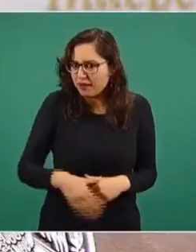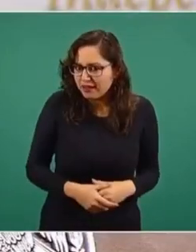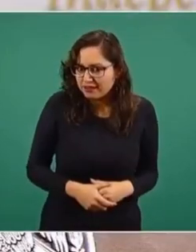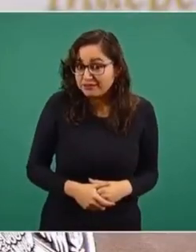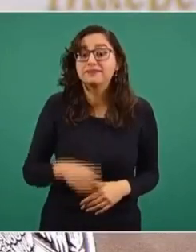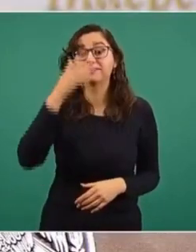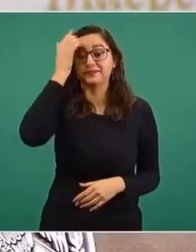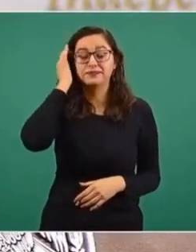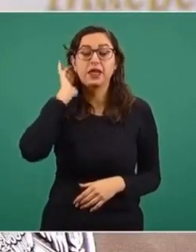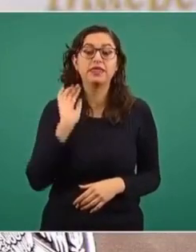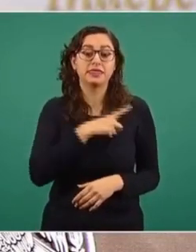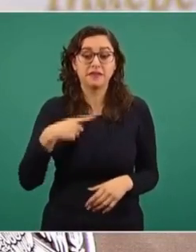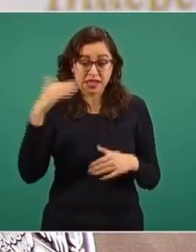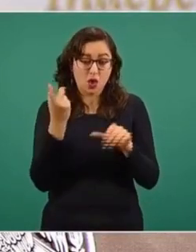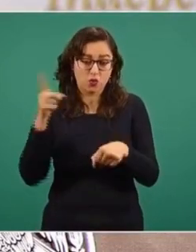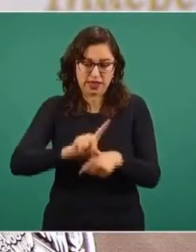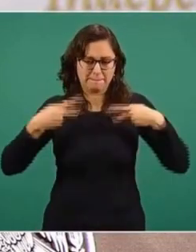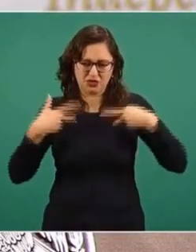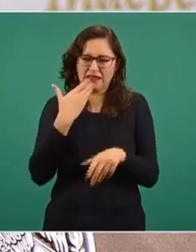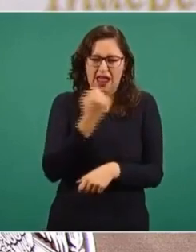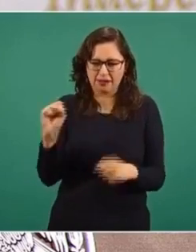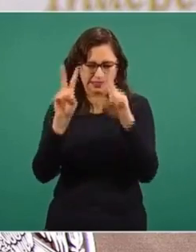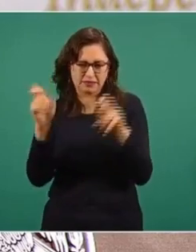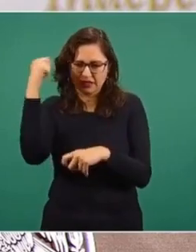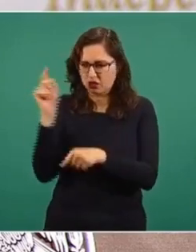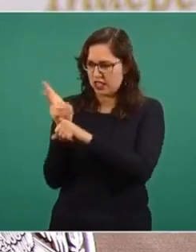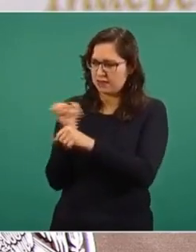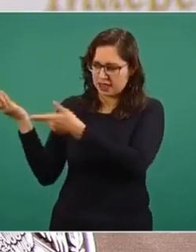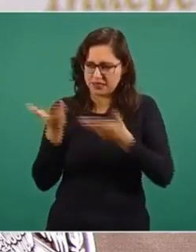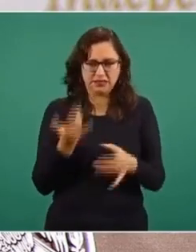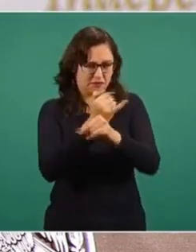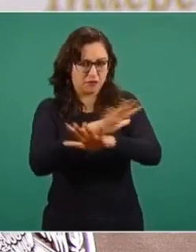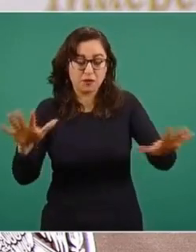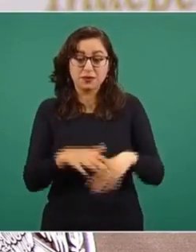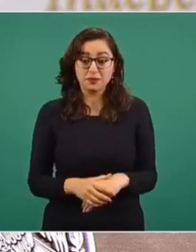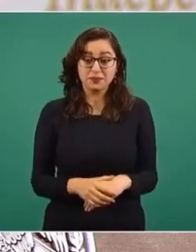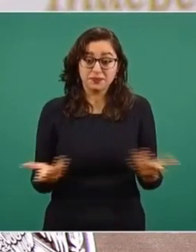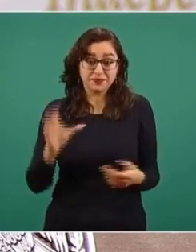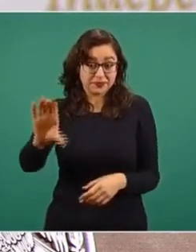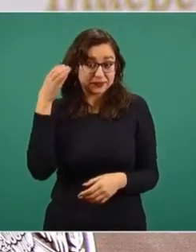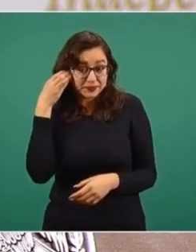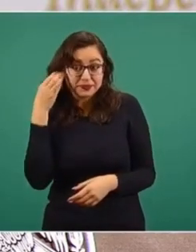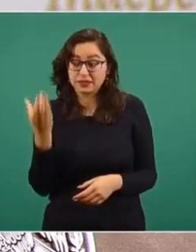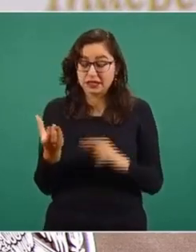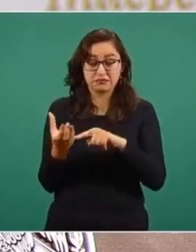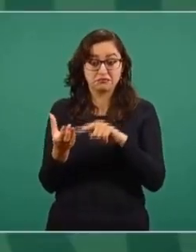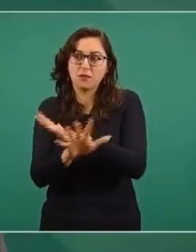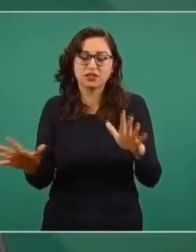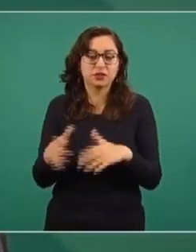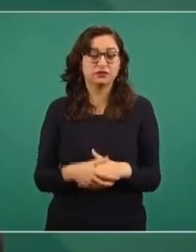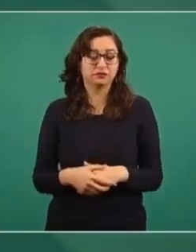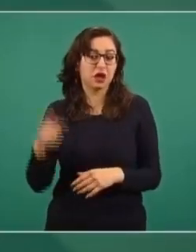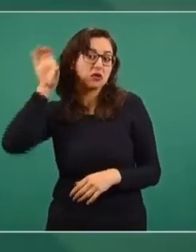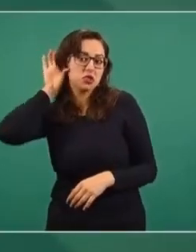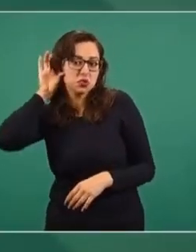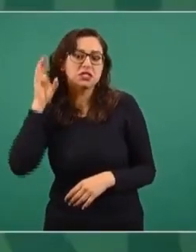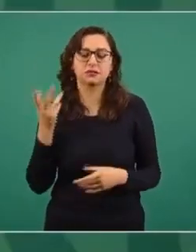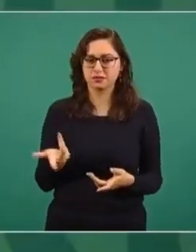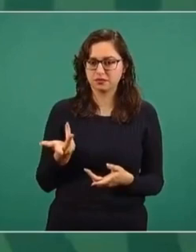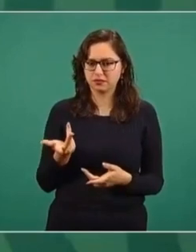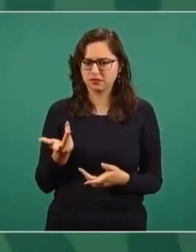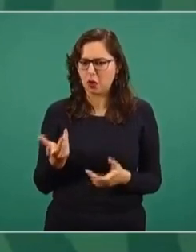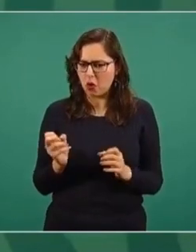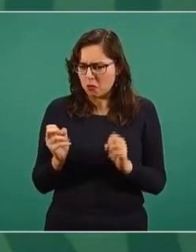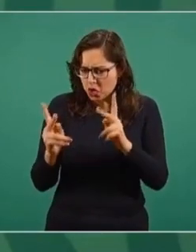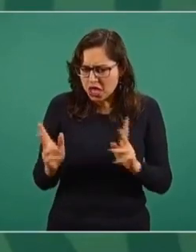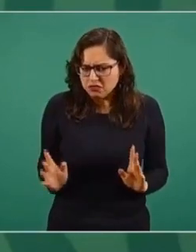porque la mayoría de la gente no sabe que los teléfonos son micrófonos. ¿Por qué ocultarlo? ¿Por qué no